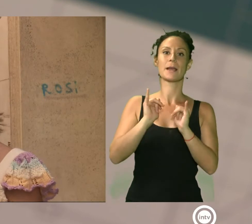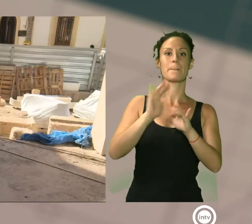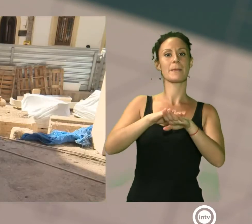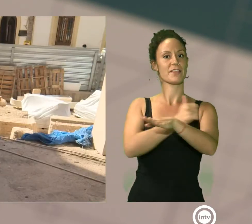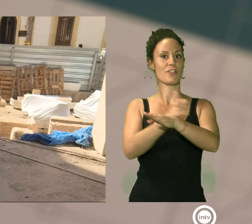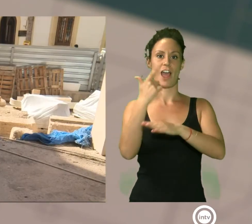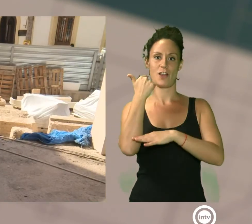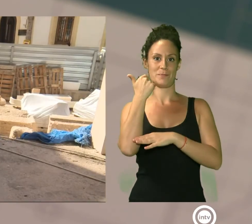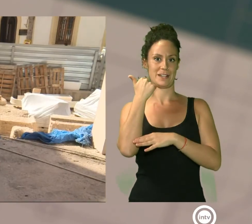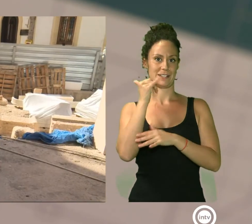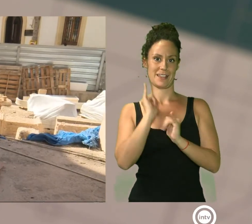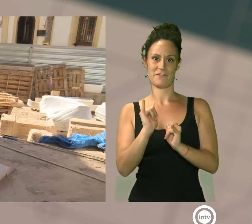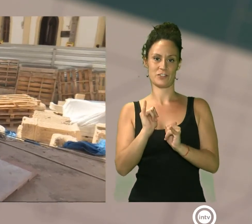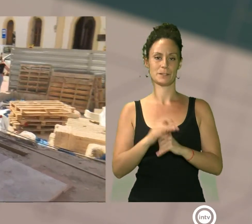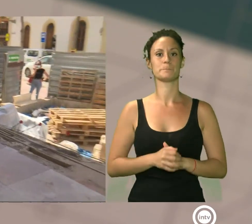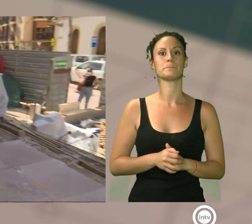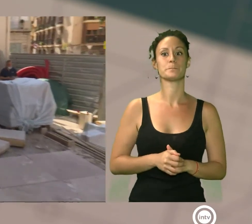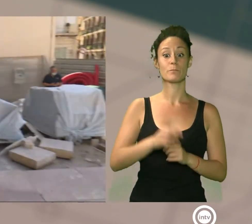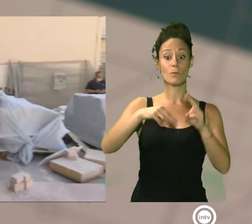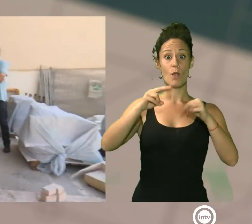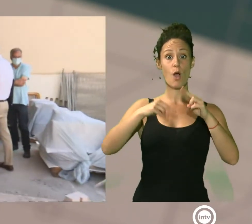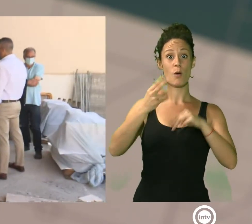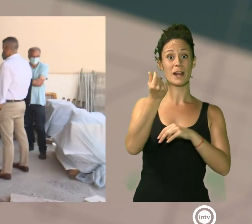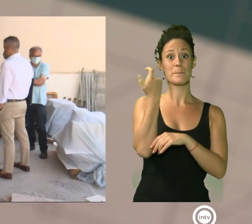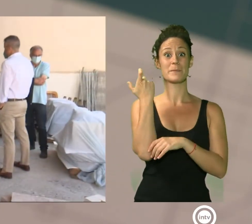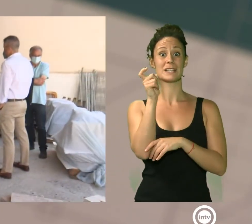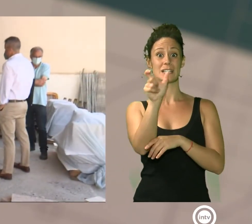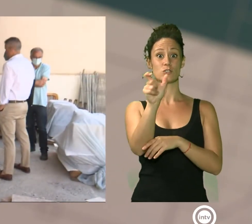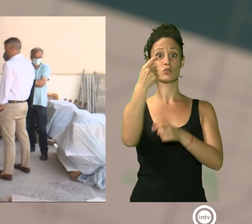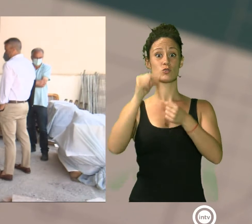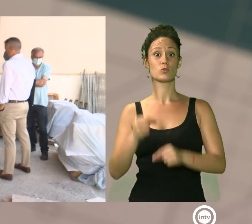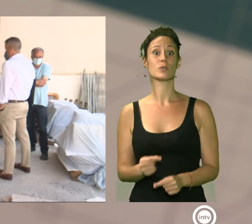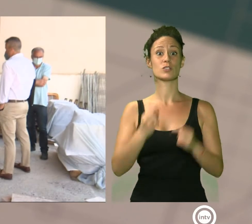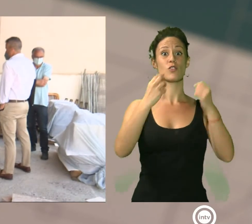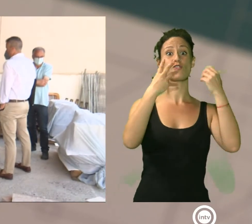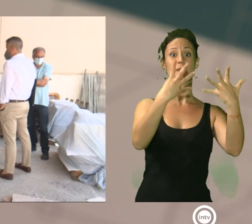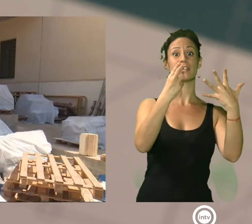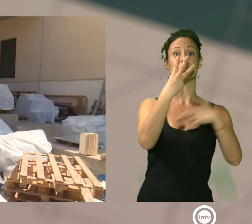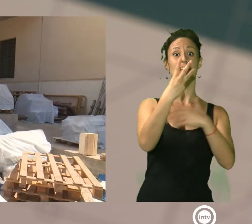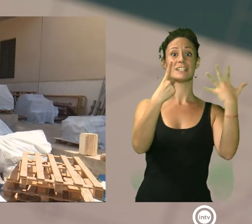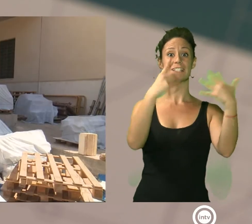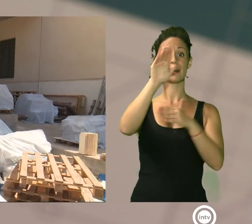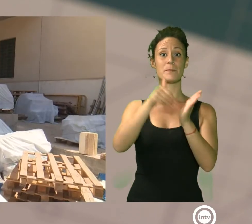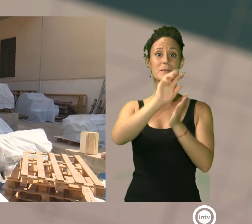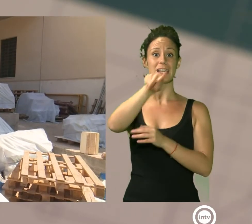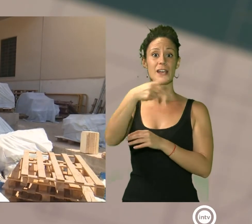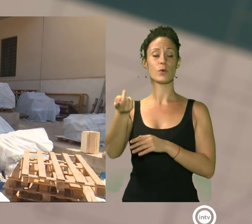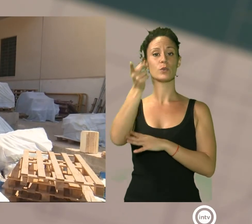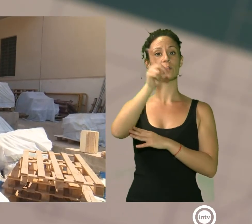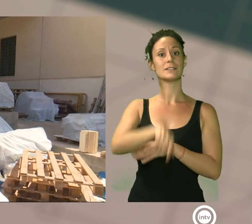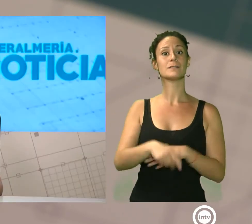almerienses. Una obra que cuenta con un presupuesto superior a los 936.000 euros y un plazo de ejecución de ocho meses.